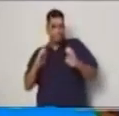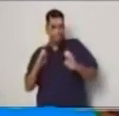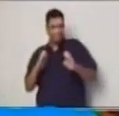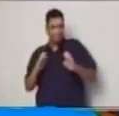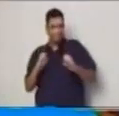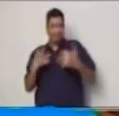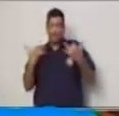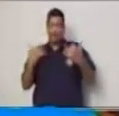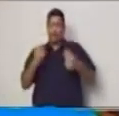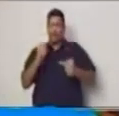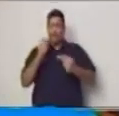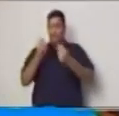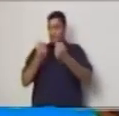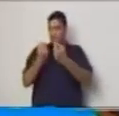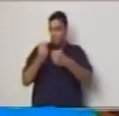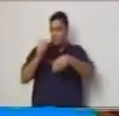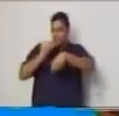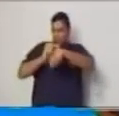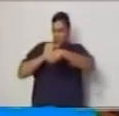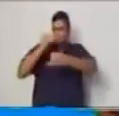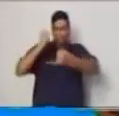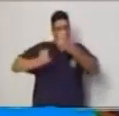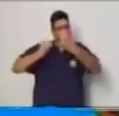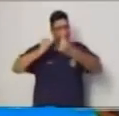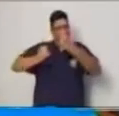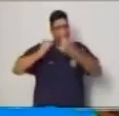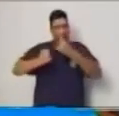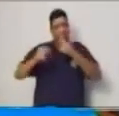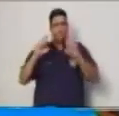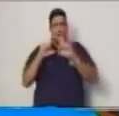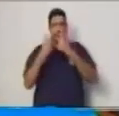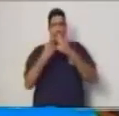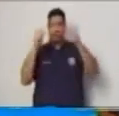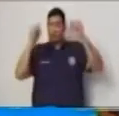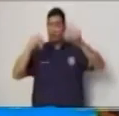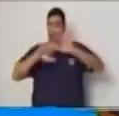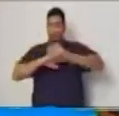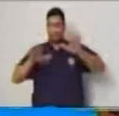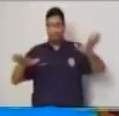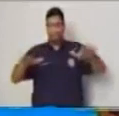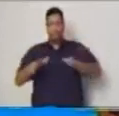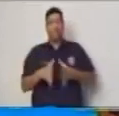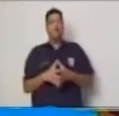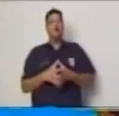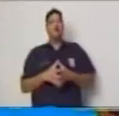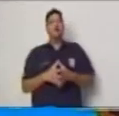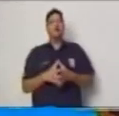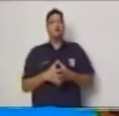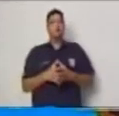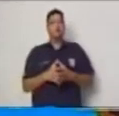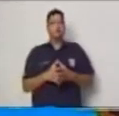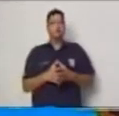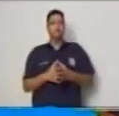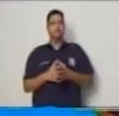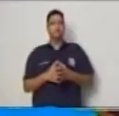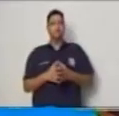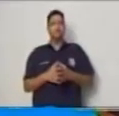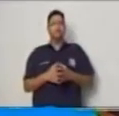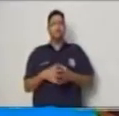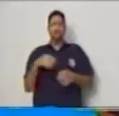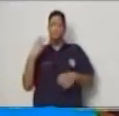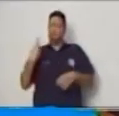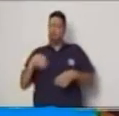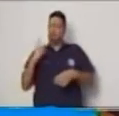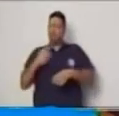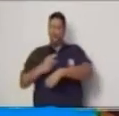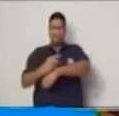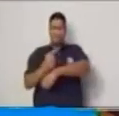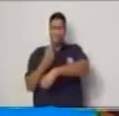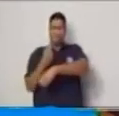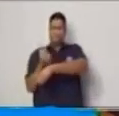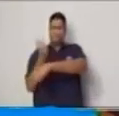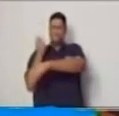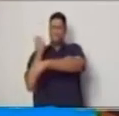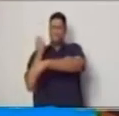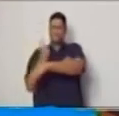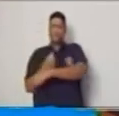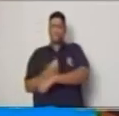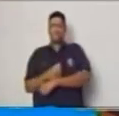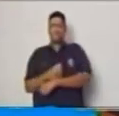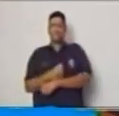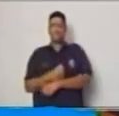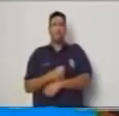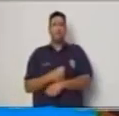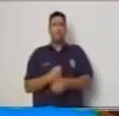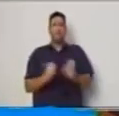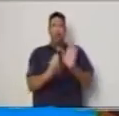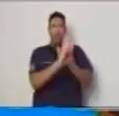llegando al final de la clase del día de hoy bastante corta en cuanto a la